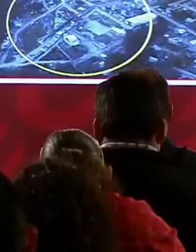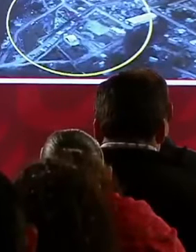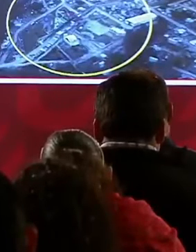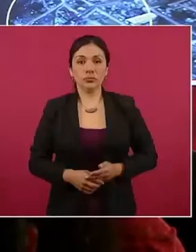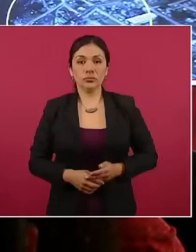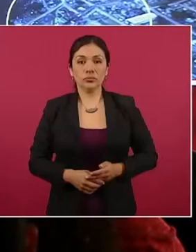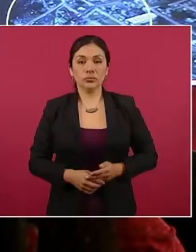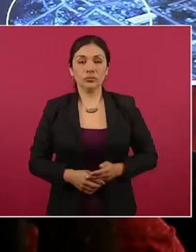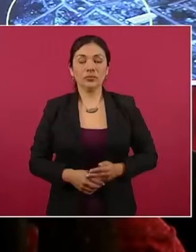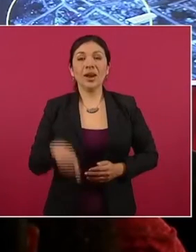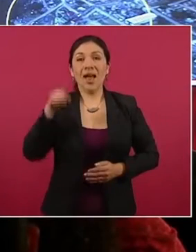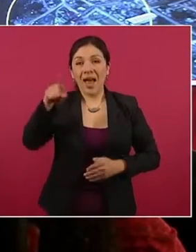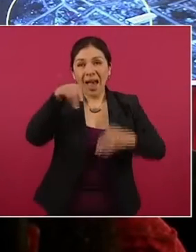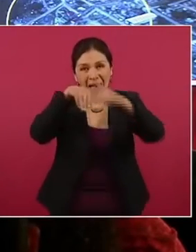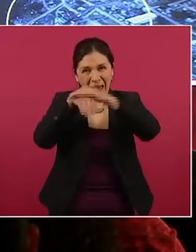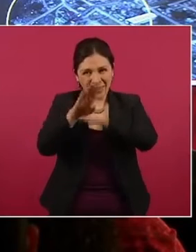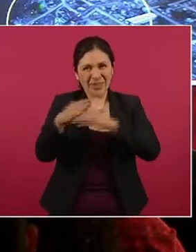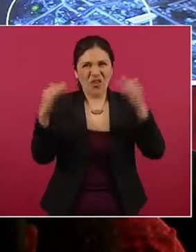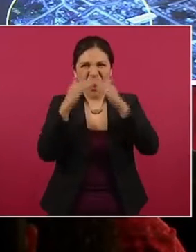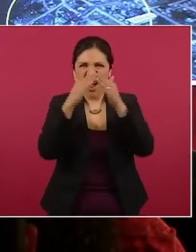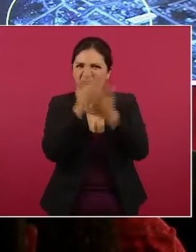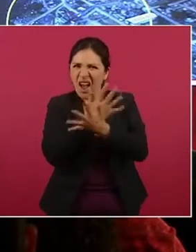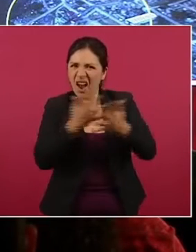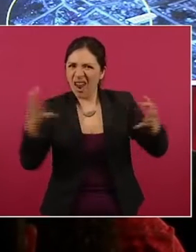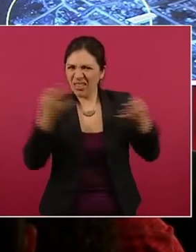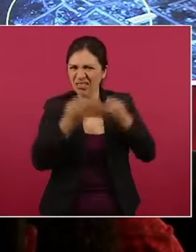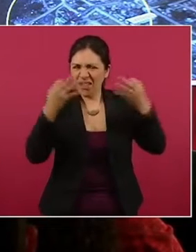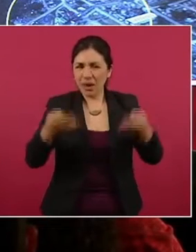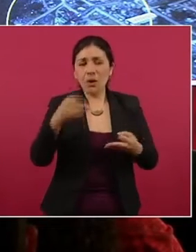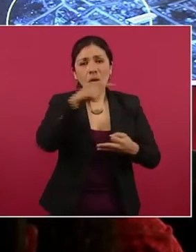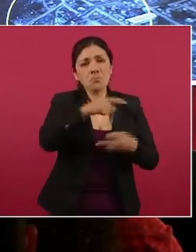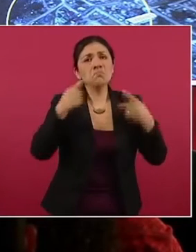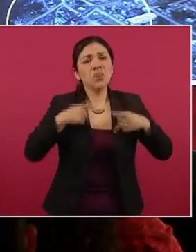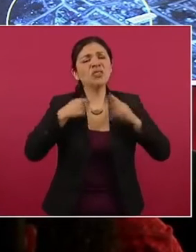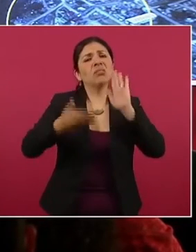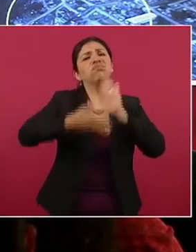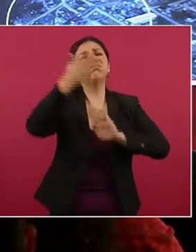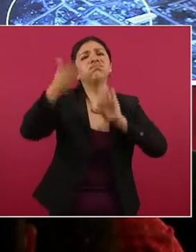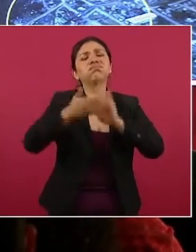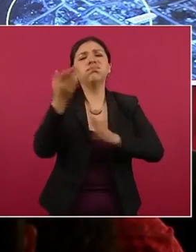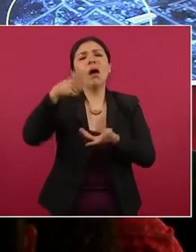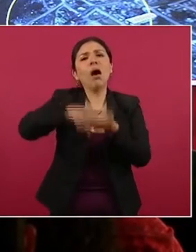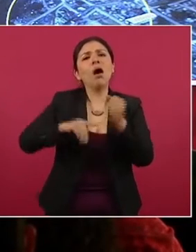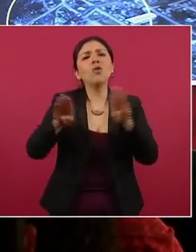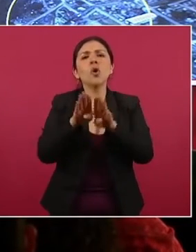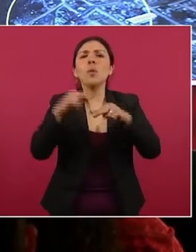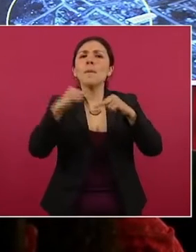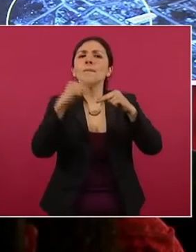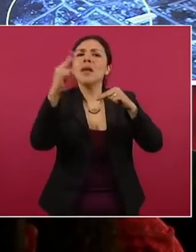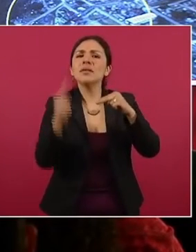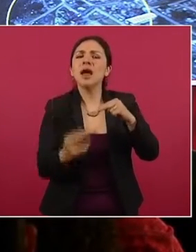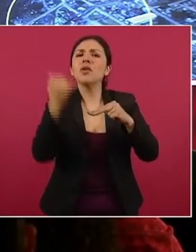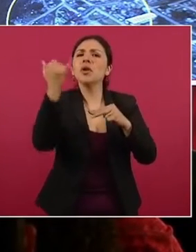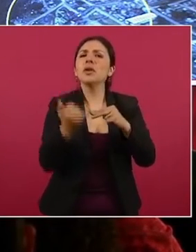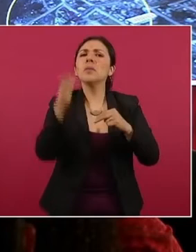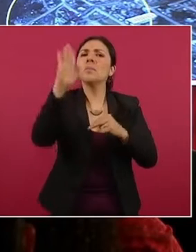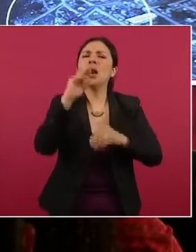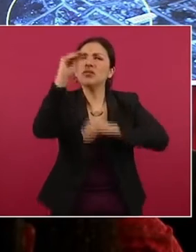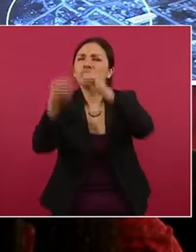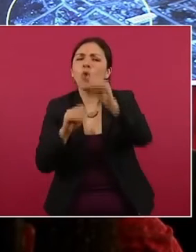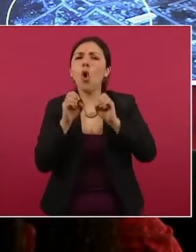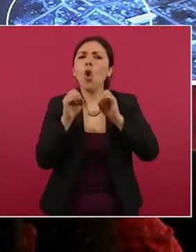persona construyó un balneario y oficinas que asemejan a una presidencia municipal.